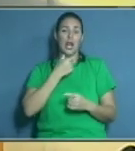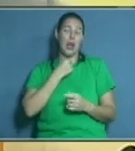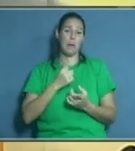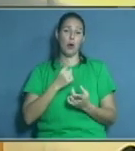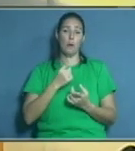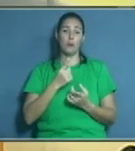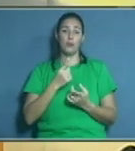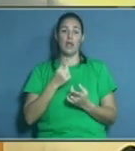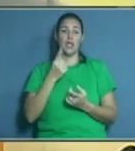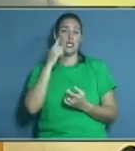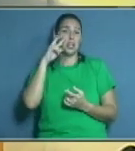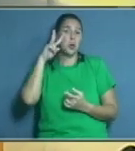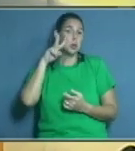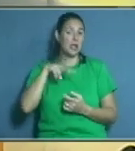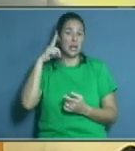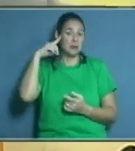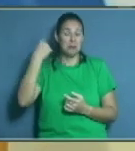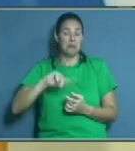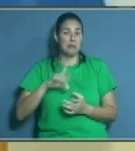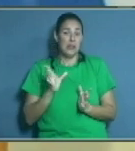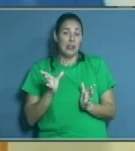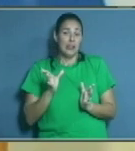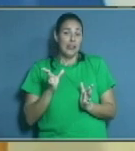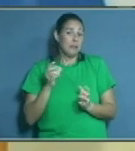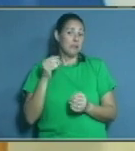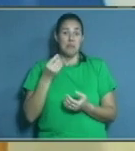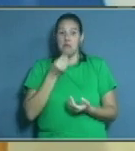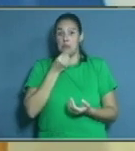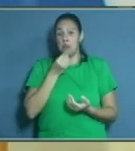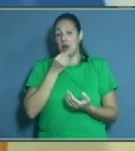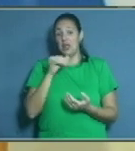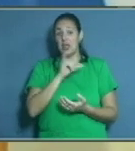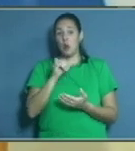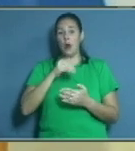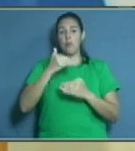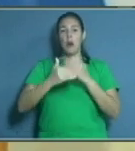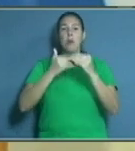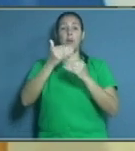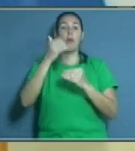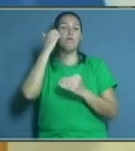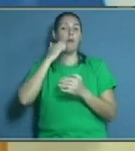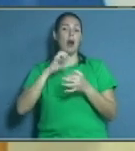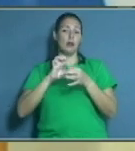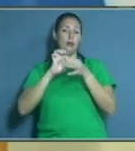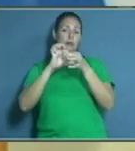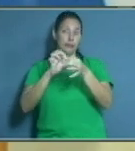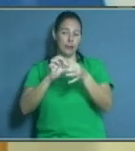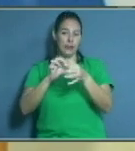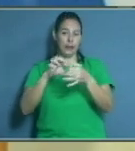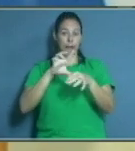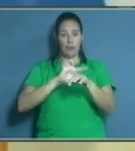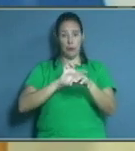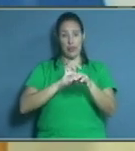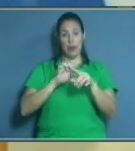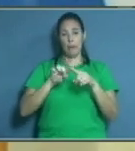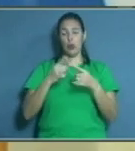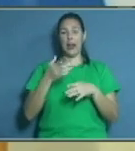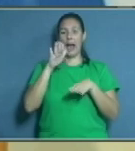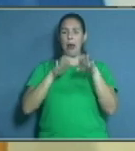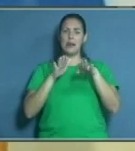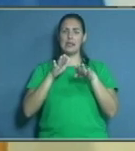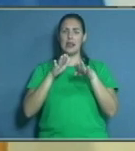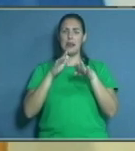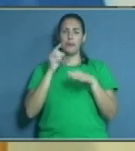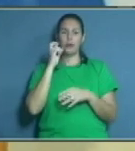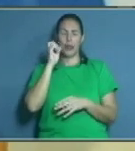revisión periódica. Y de una revisión periódica, porque va progresando desde un primer estadio, que son simplemente puntos